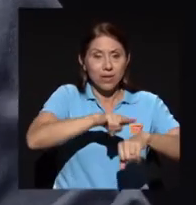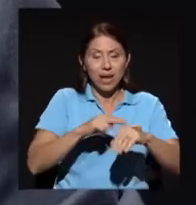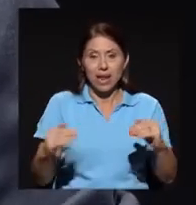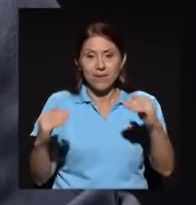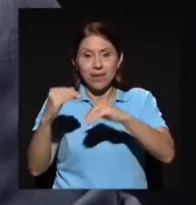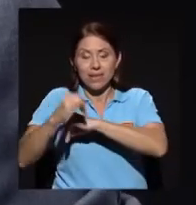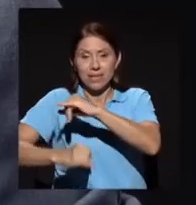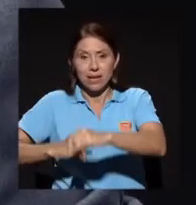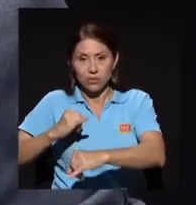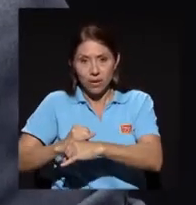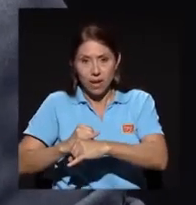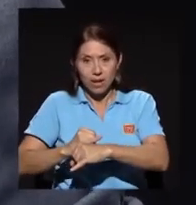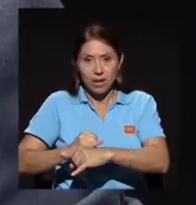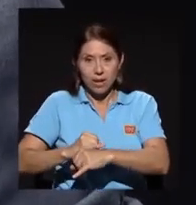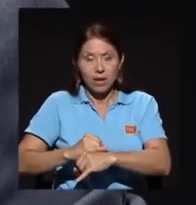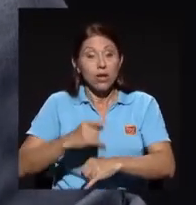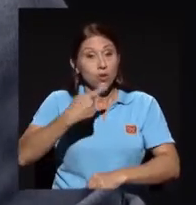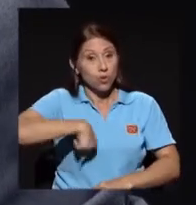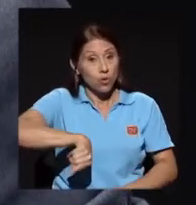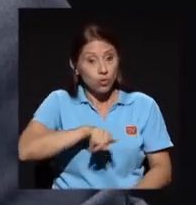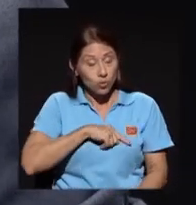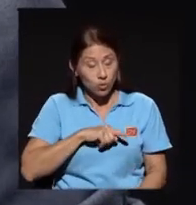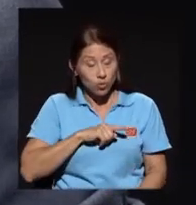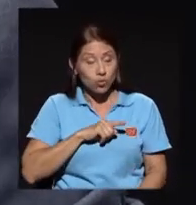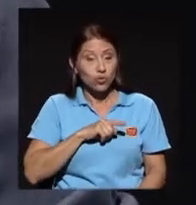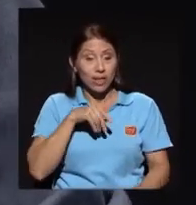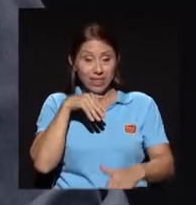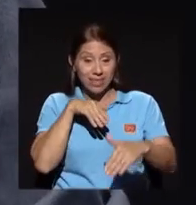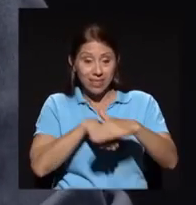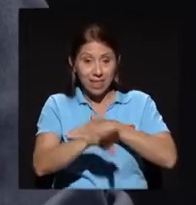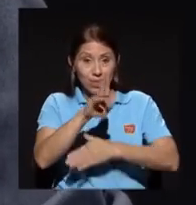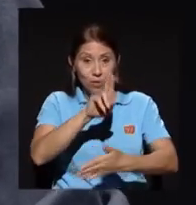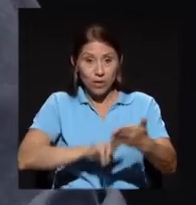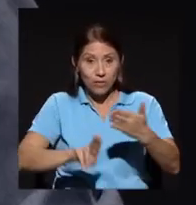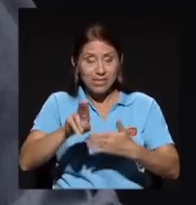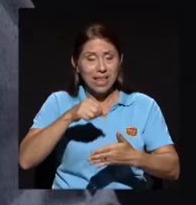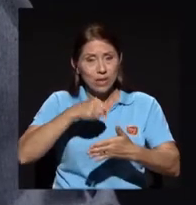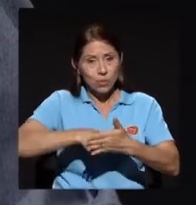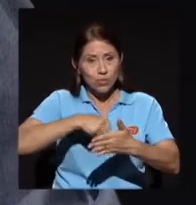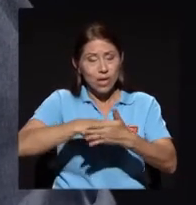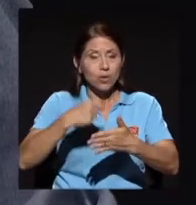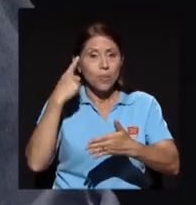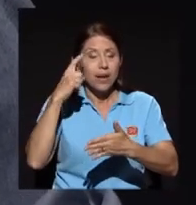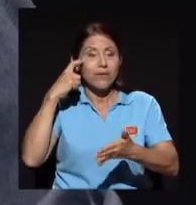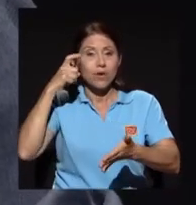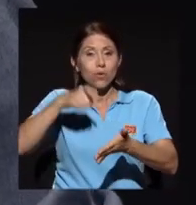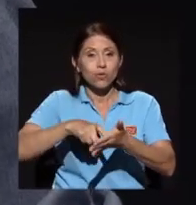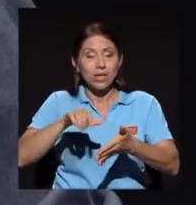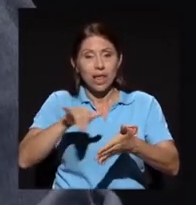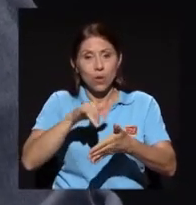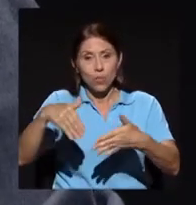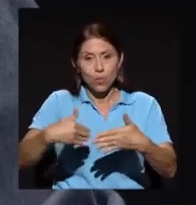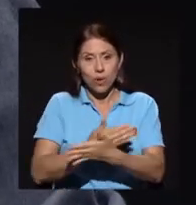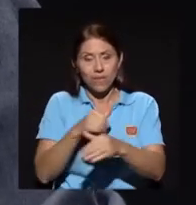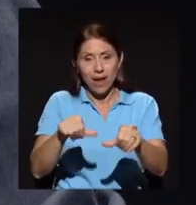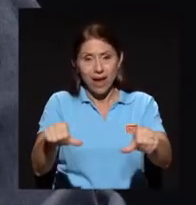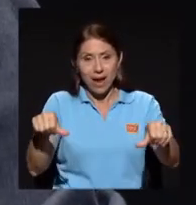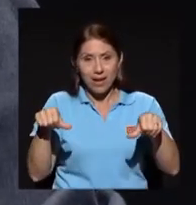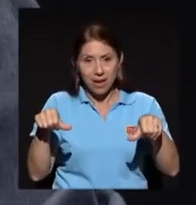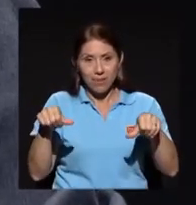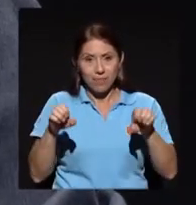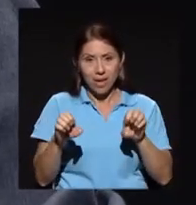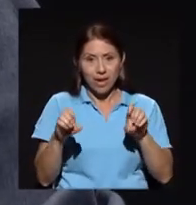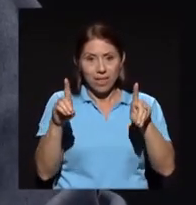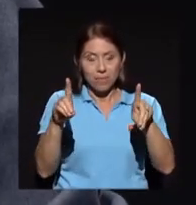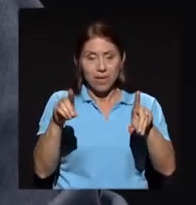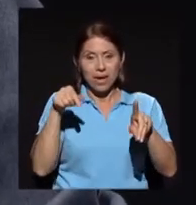eso hace de que realmente estemos luchando dentro de la misma universidad para que sea reconocida como una nueva área, área académica